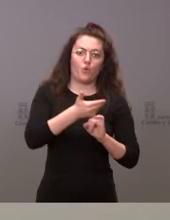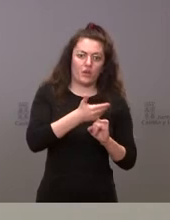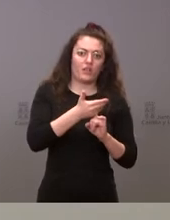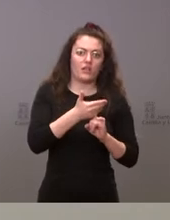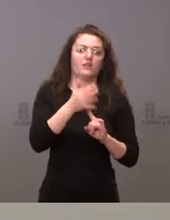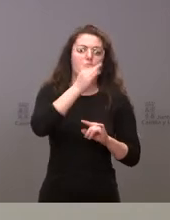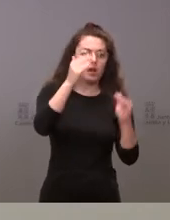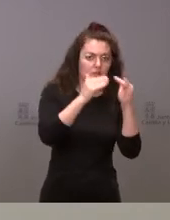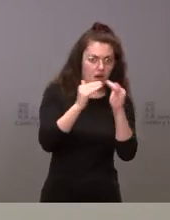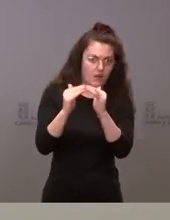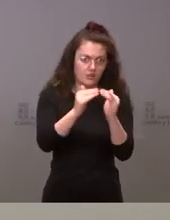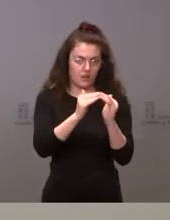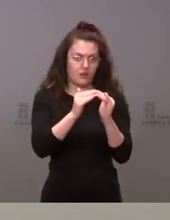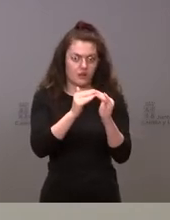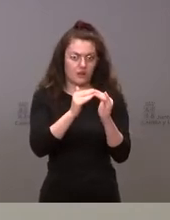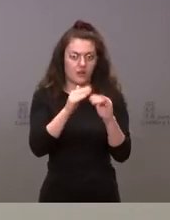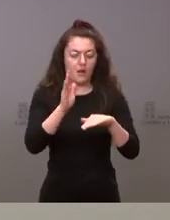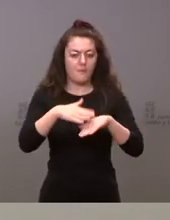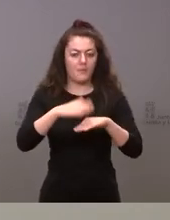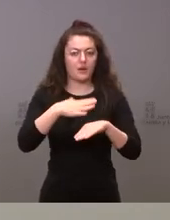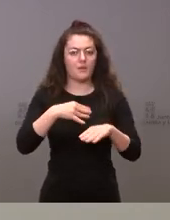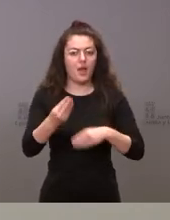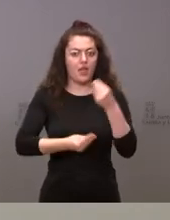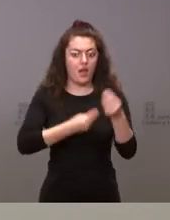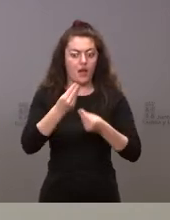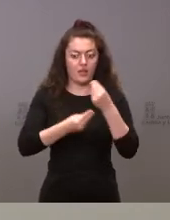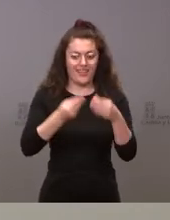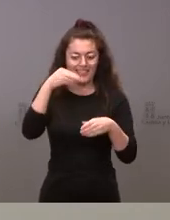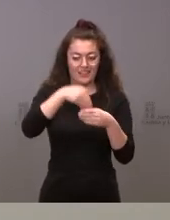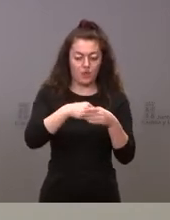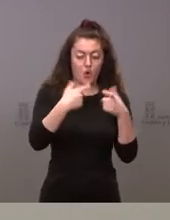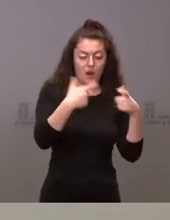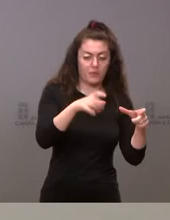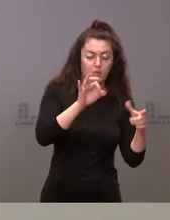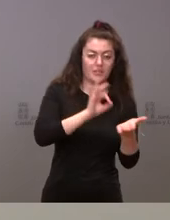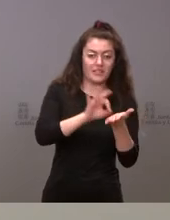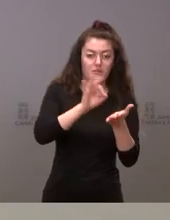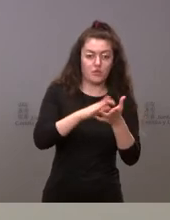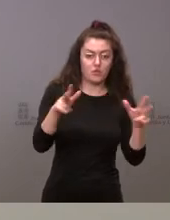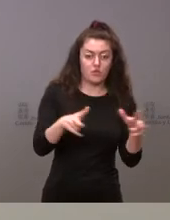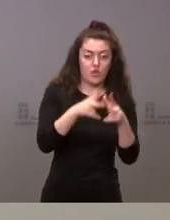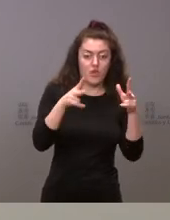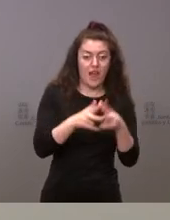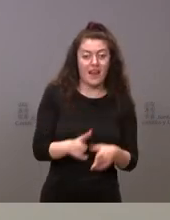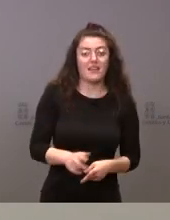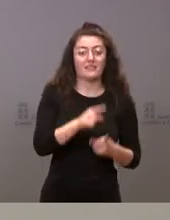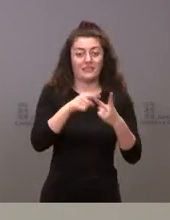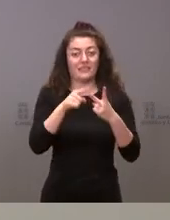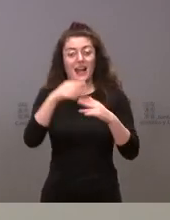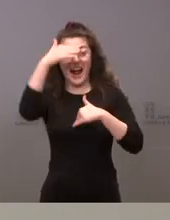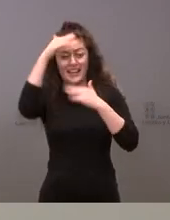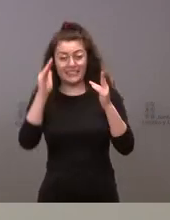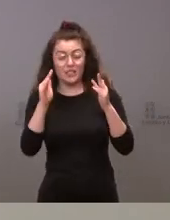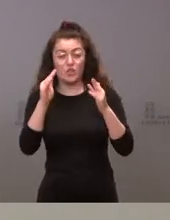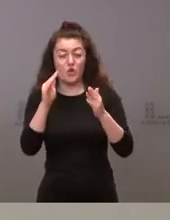que pueda desarrollarse en el ámbito de los servicios sociales los servicios de atención sanitaria por parte del sistema de